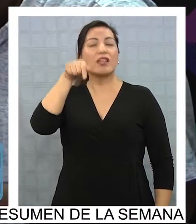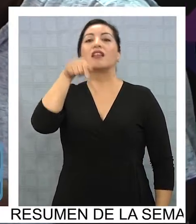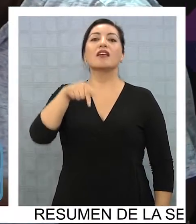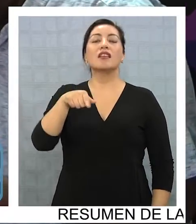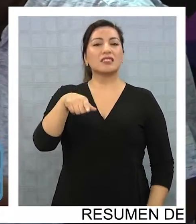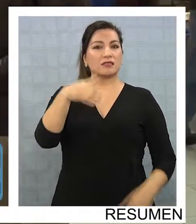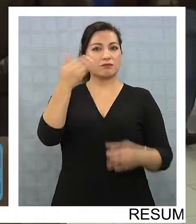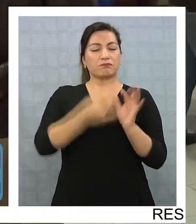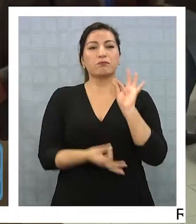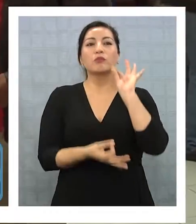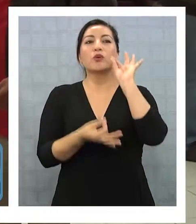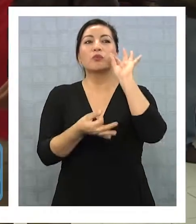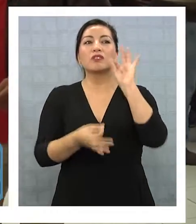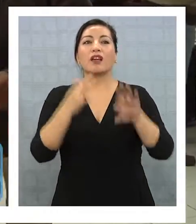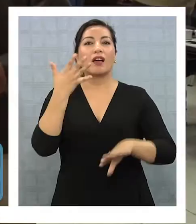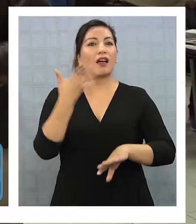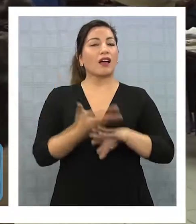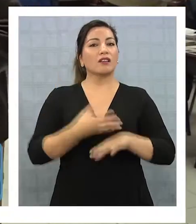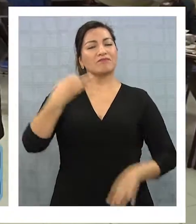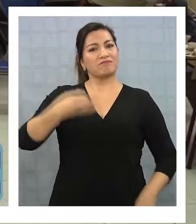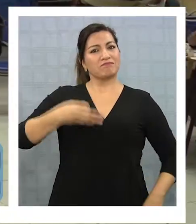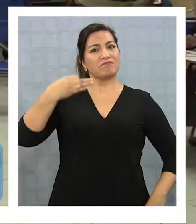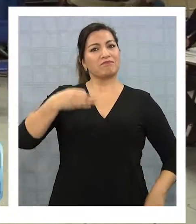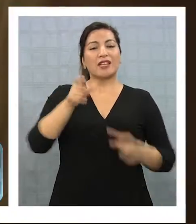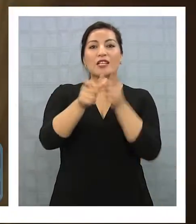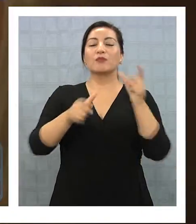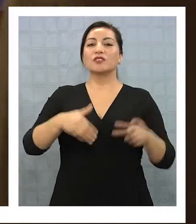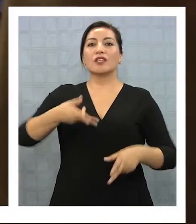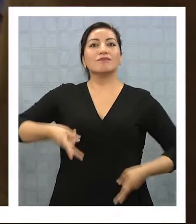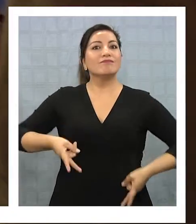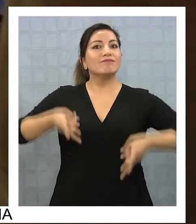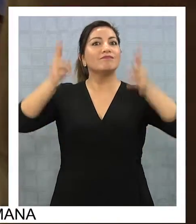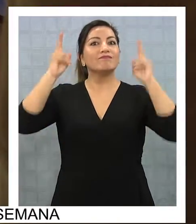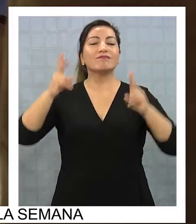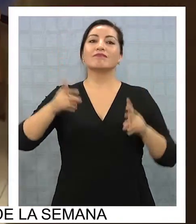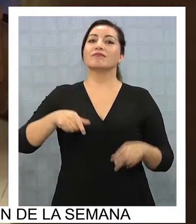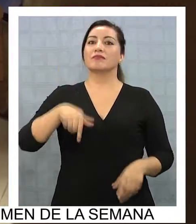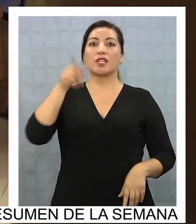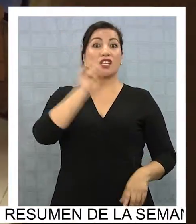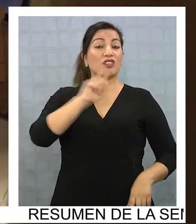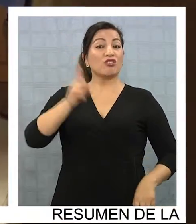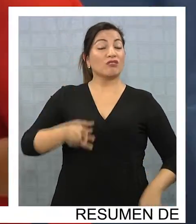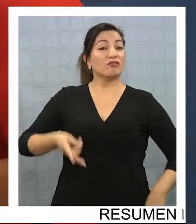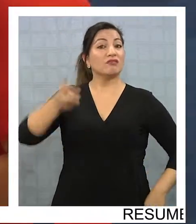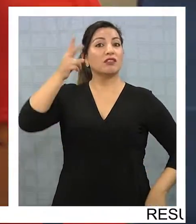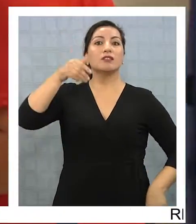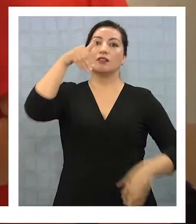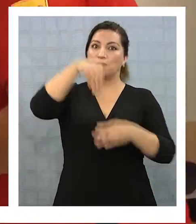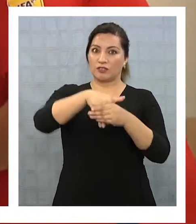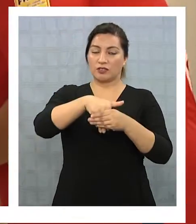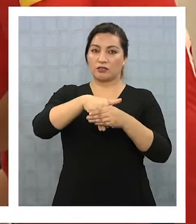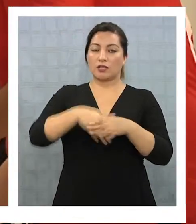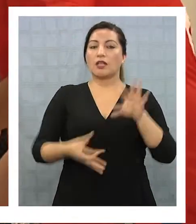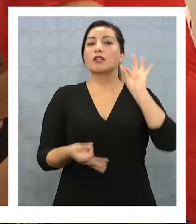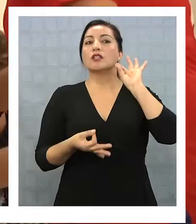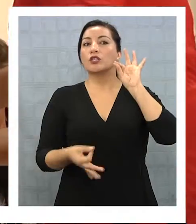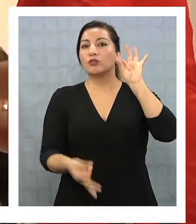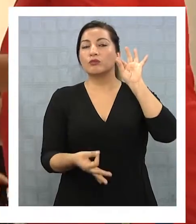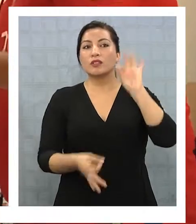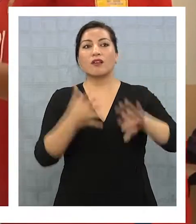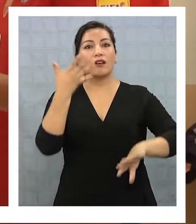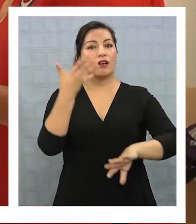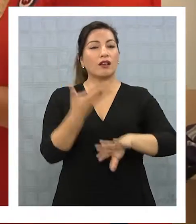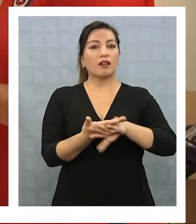Tarapacá, donde figuran oficialmente los votantes habilitados y no habilitados para sufragar. El documento se encontraría